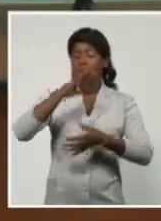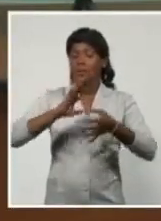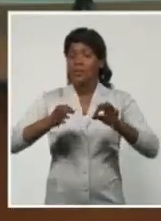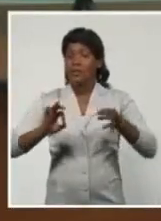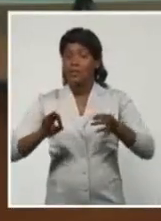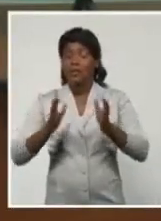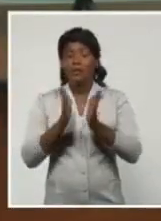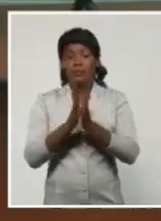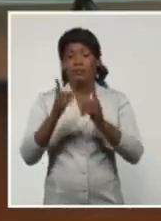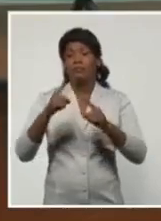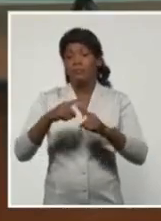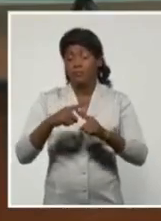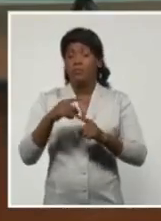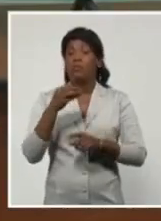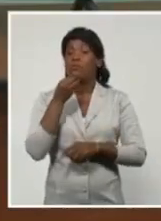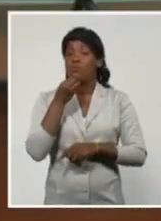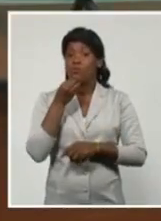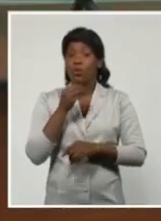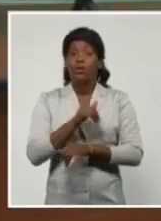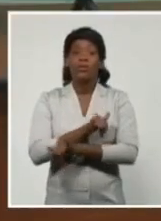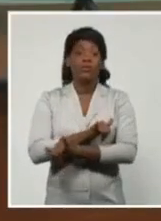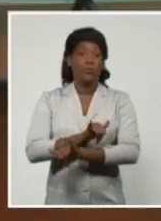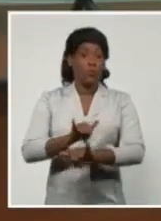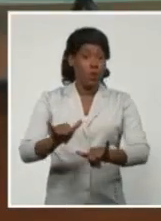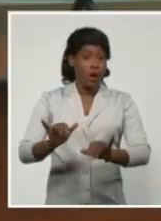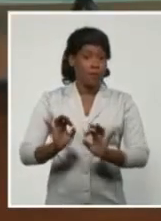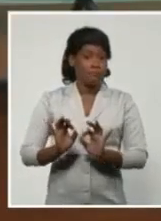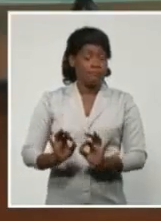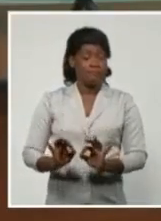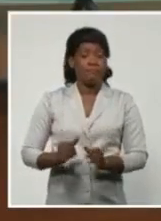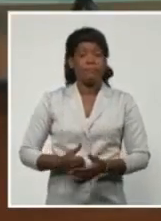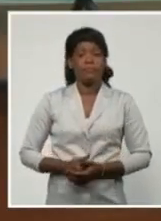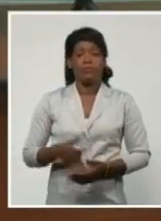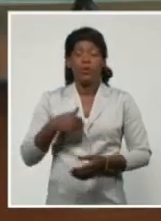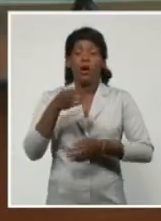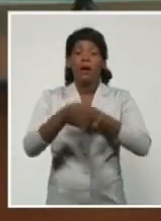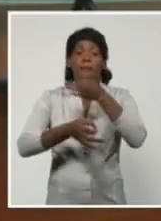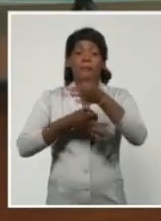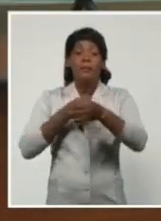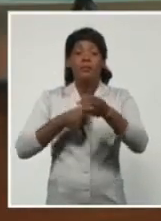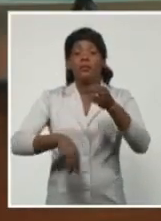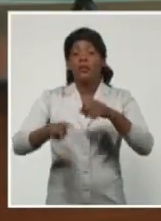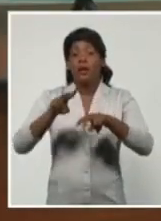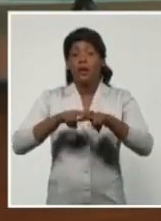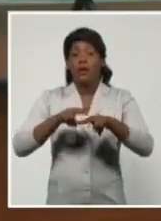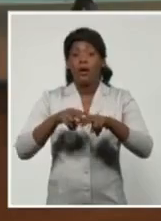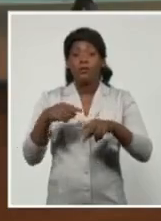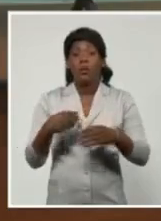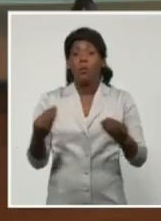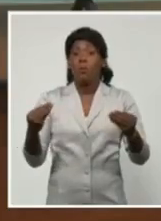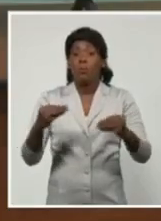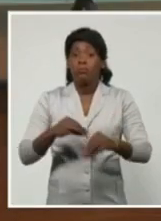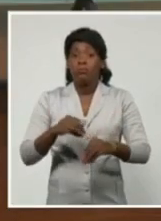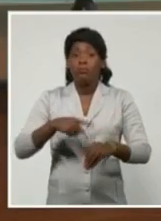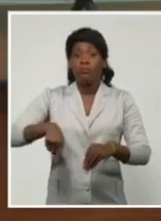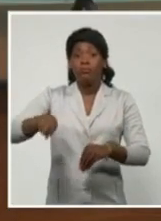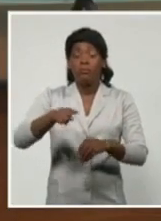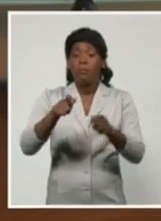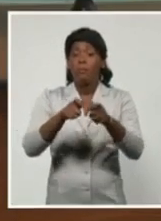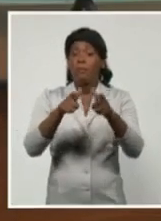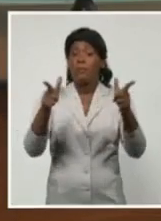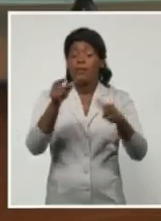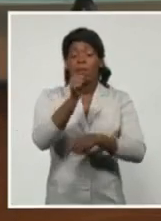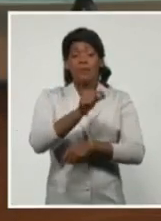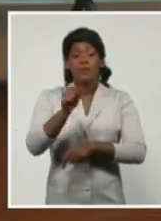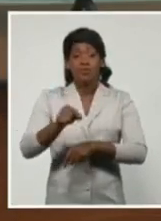Matanza también puede ocurrir lo mismo. Hablo de la capital porque sé que hay muchos cubanos que viven en la capital de